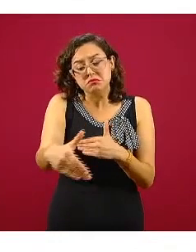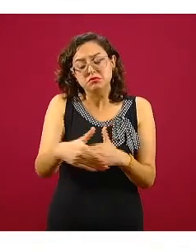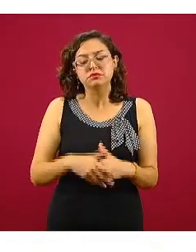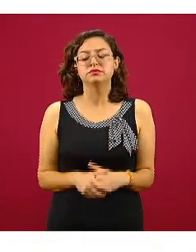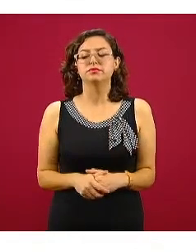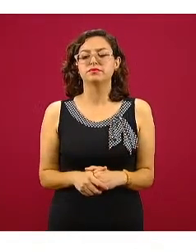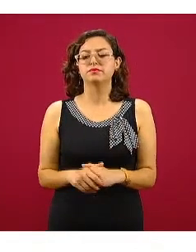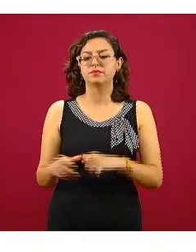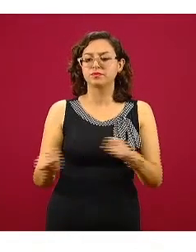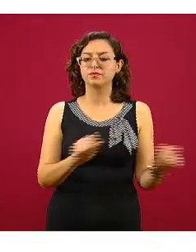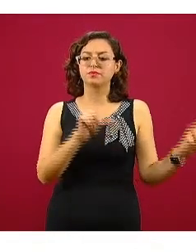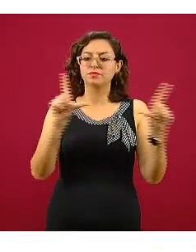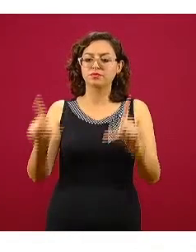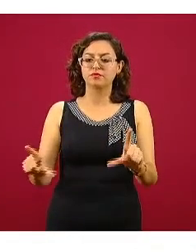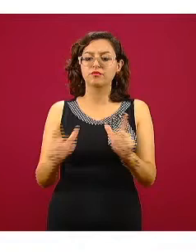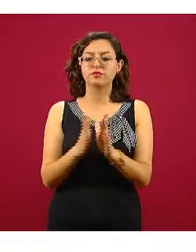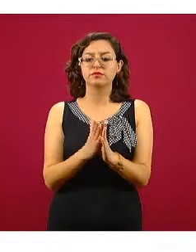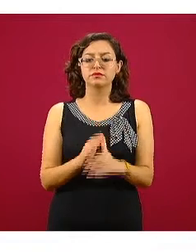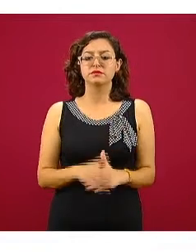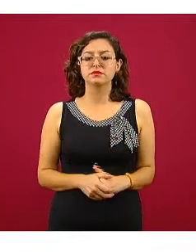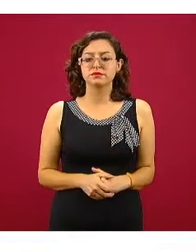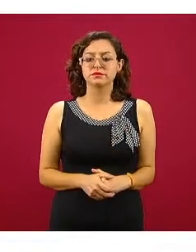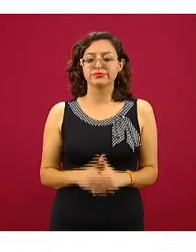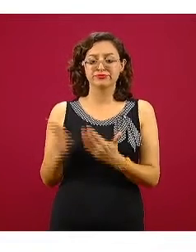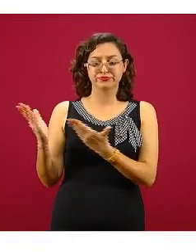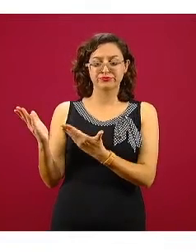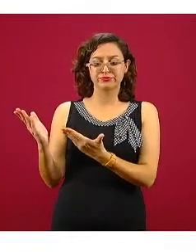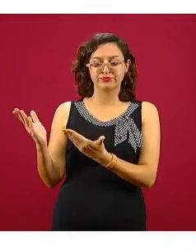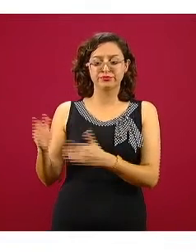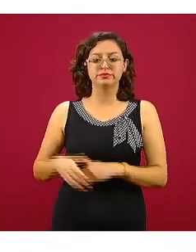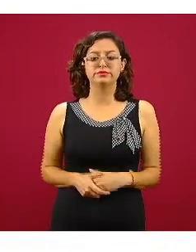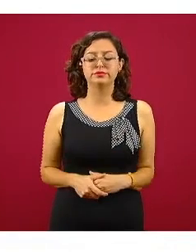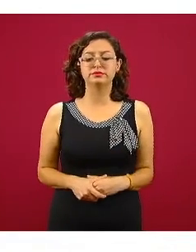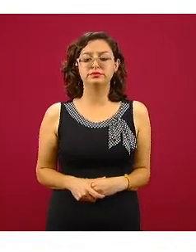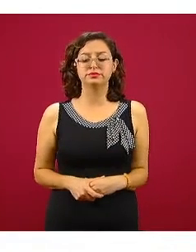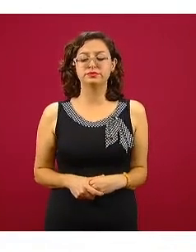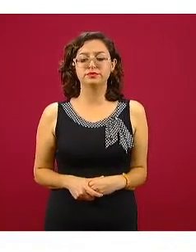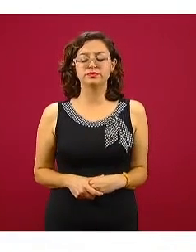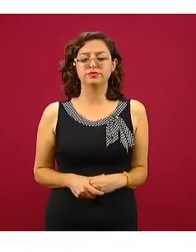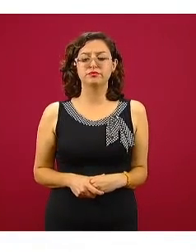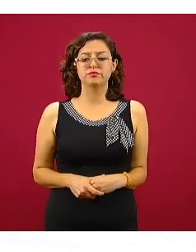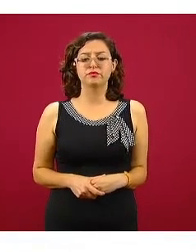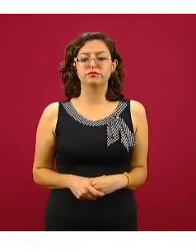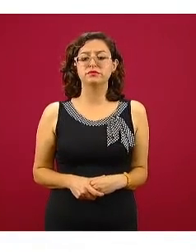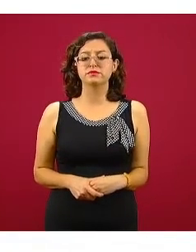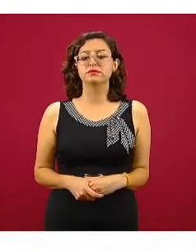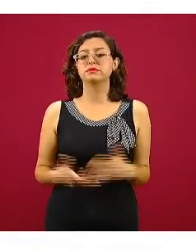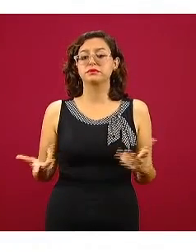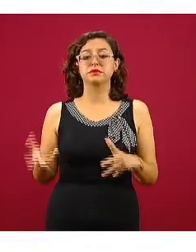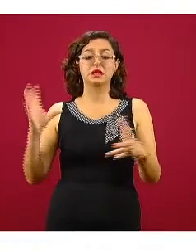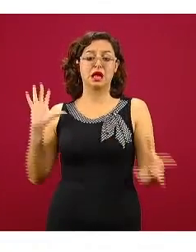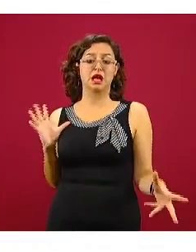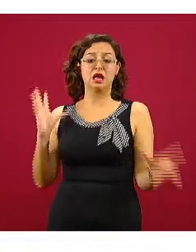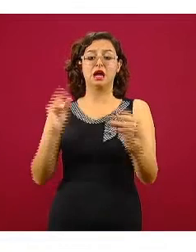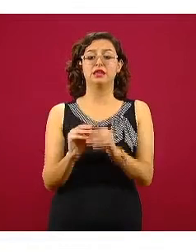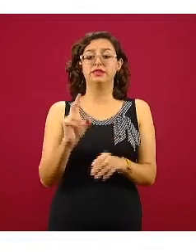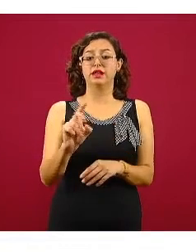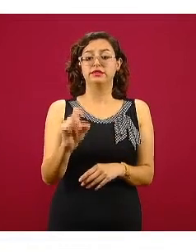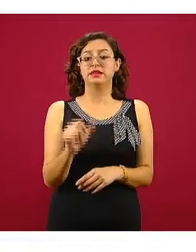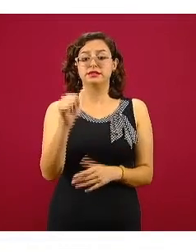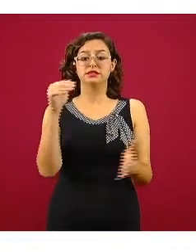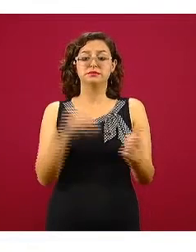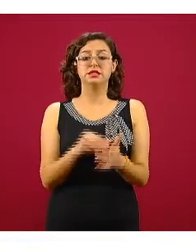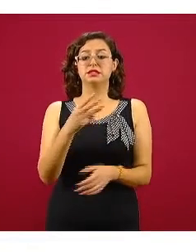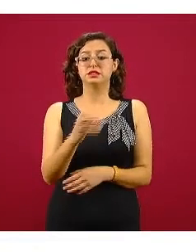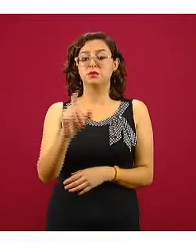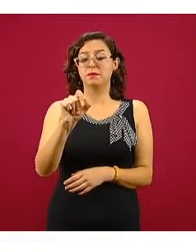La siguiente diapositiva, por favor. La actualización de los números del día de hoy, 36.327, los